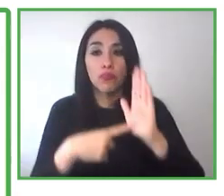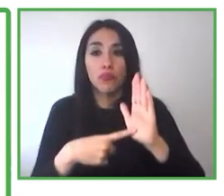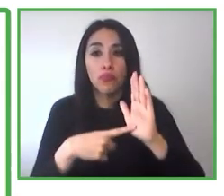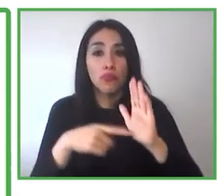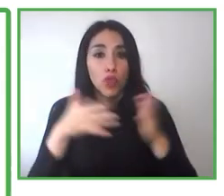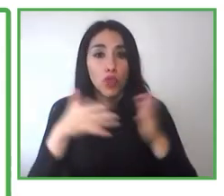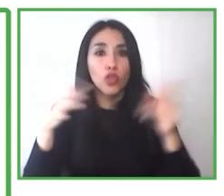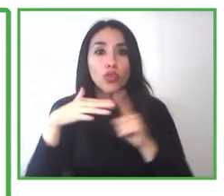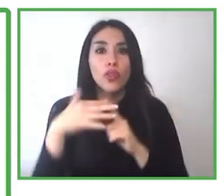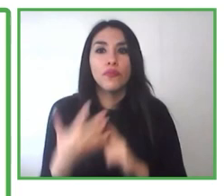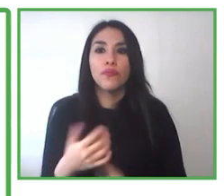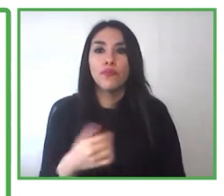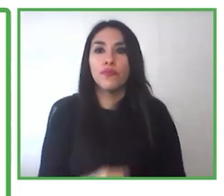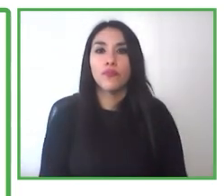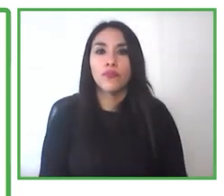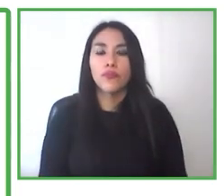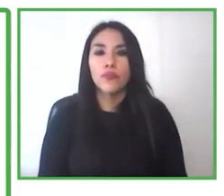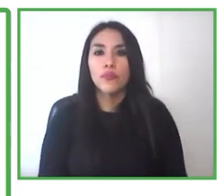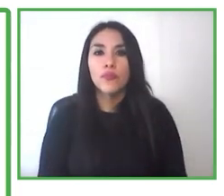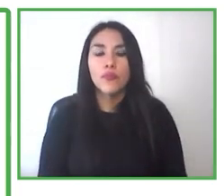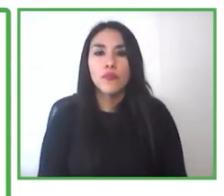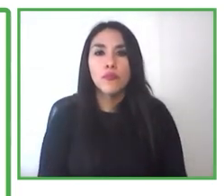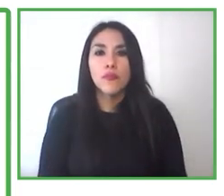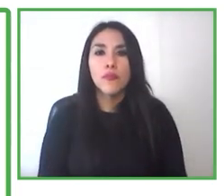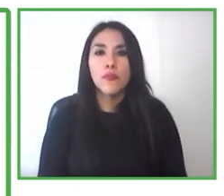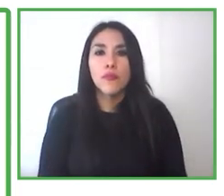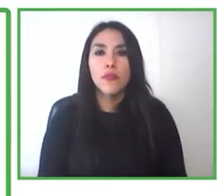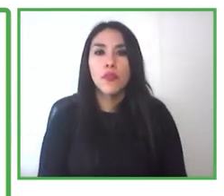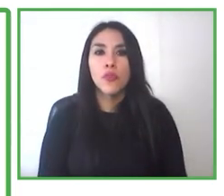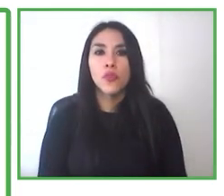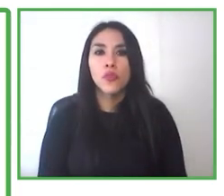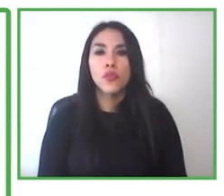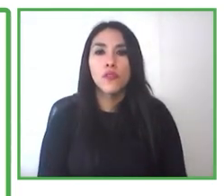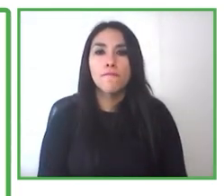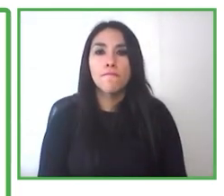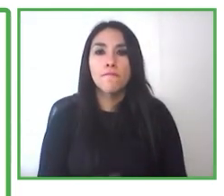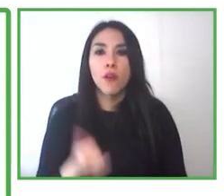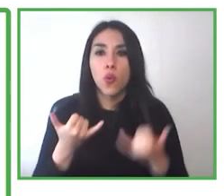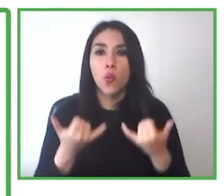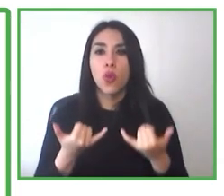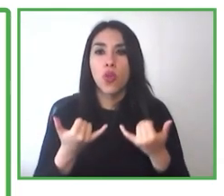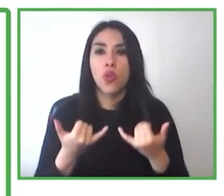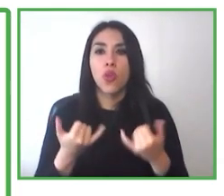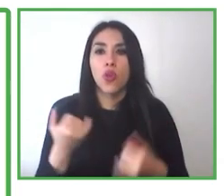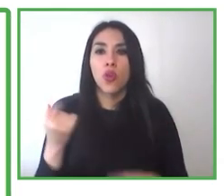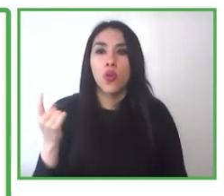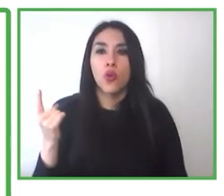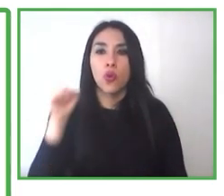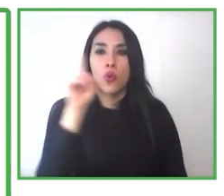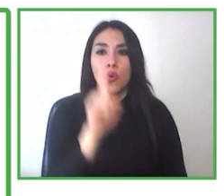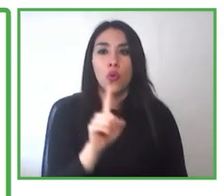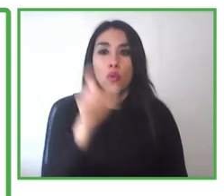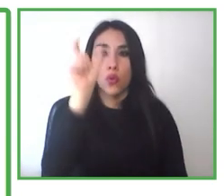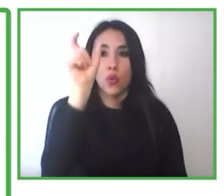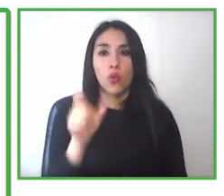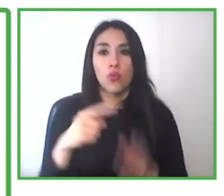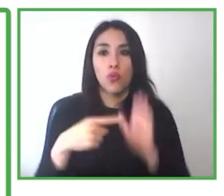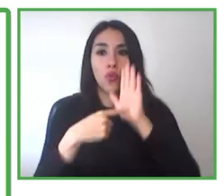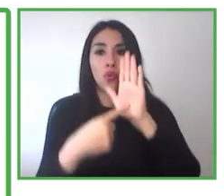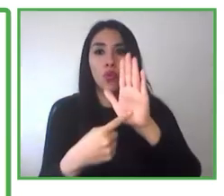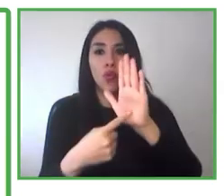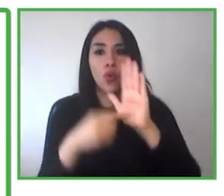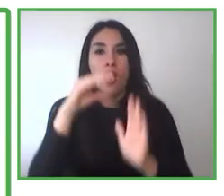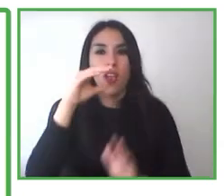Ahora, quiero dejar con ustedes a Canerva Medel. Canerva es del municipio de